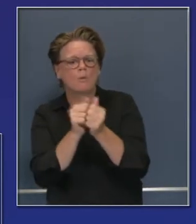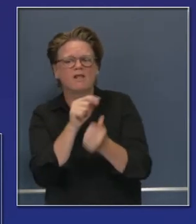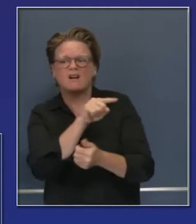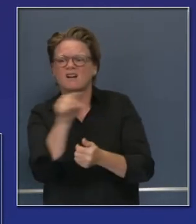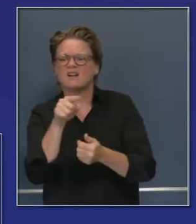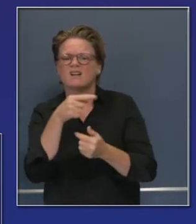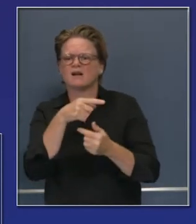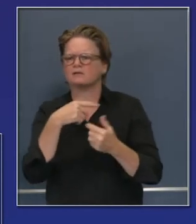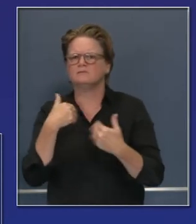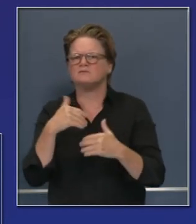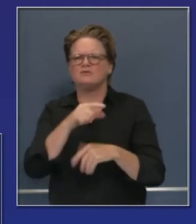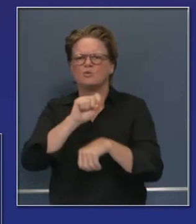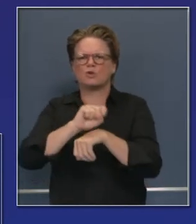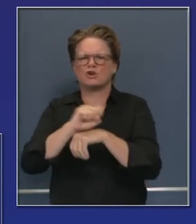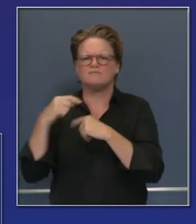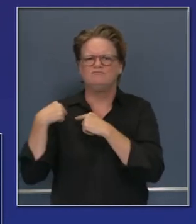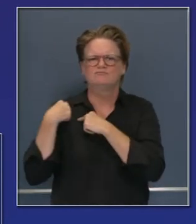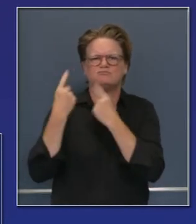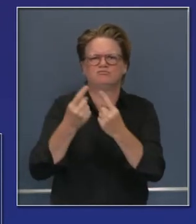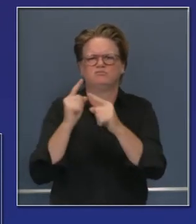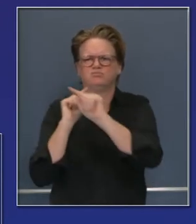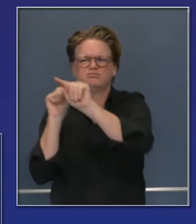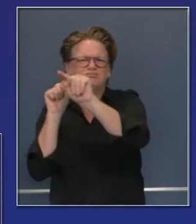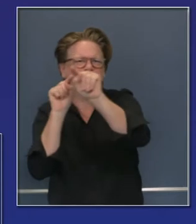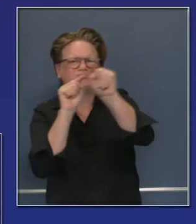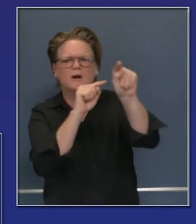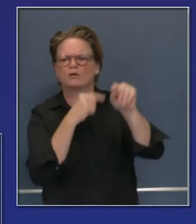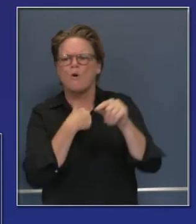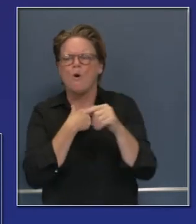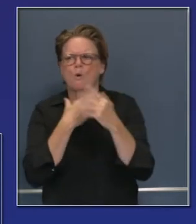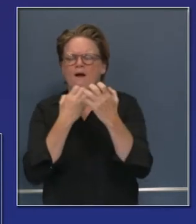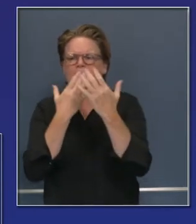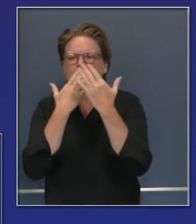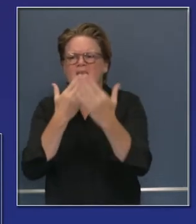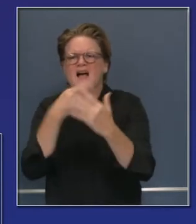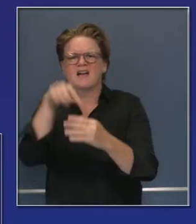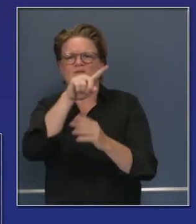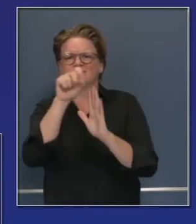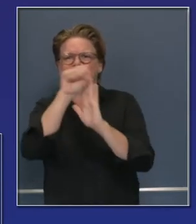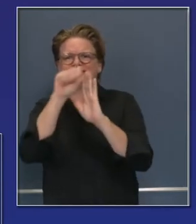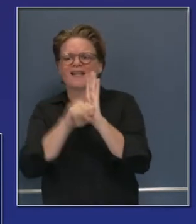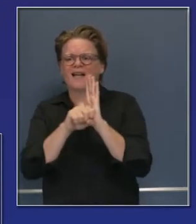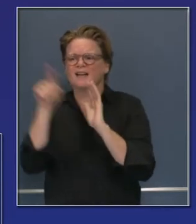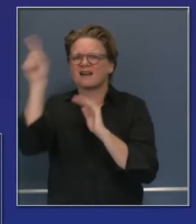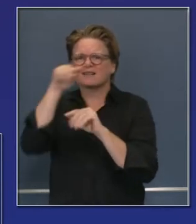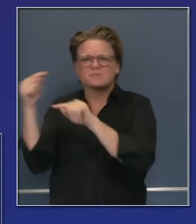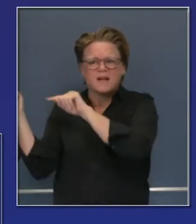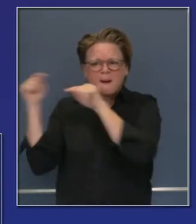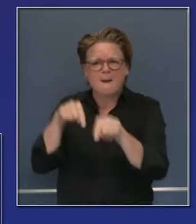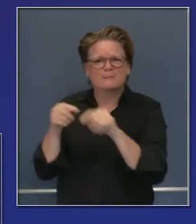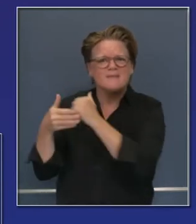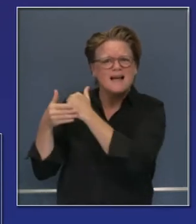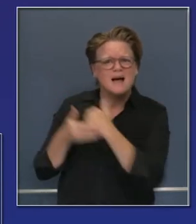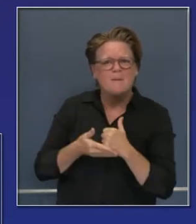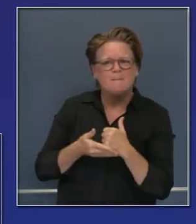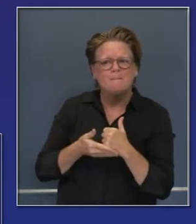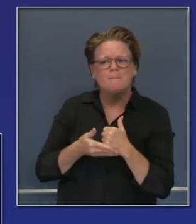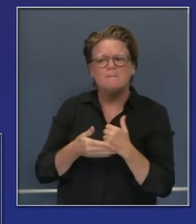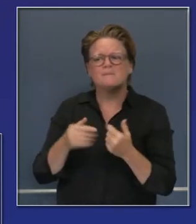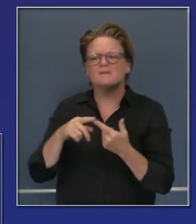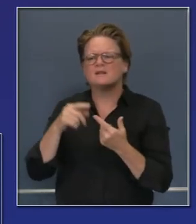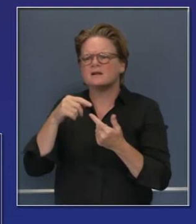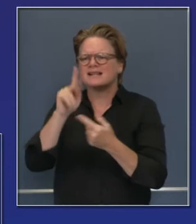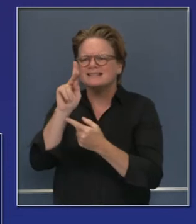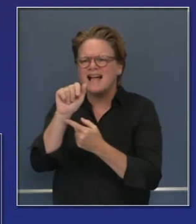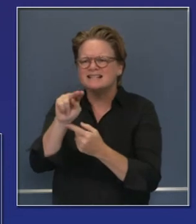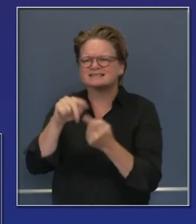sistema de ayuda mutua que nos beneficia ciertamente. Han venido de Kansas, de Montana para darnos un apoyo increíble del estado de Washington